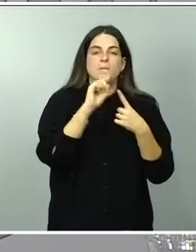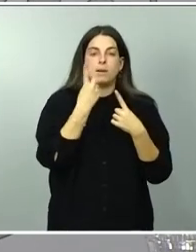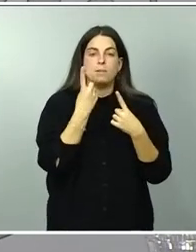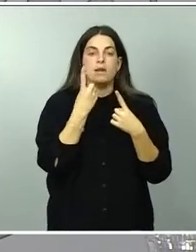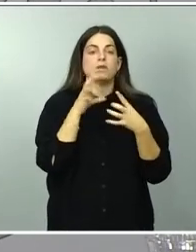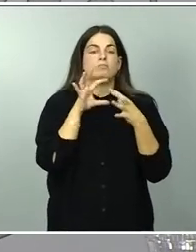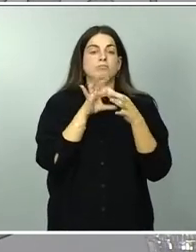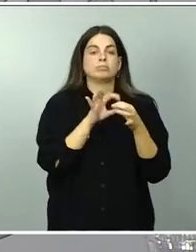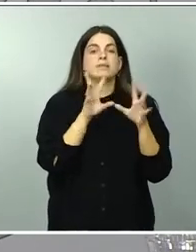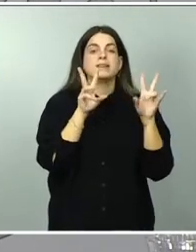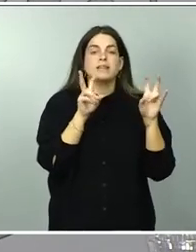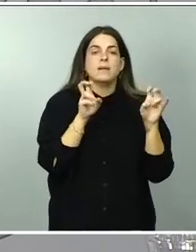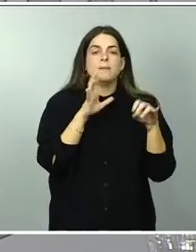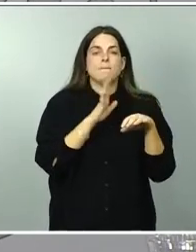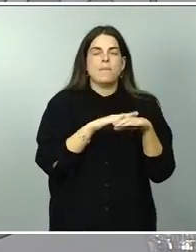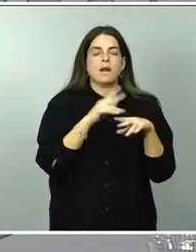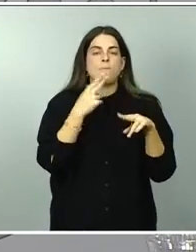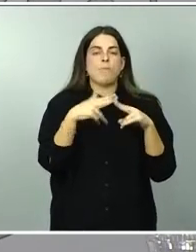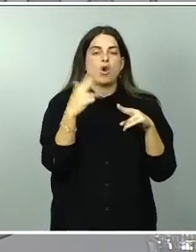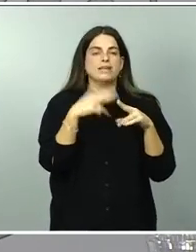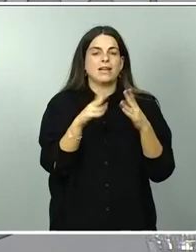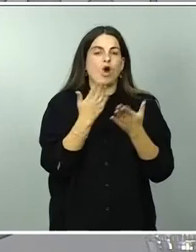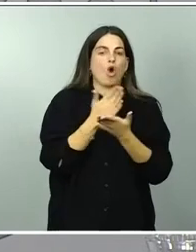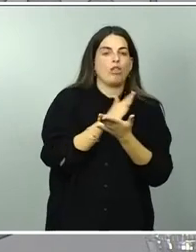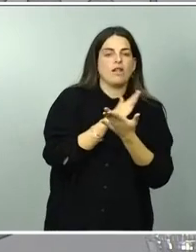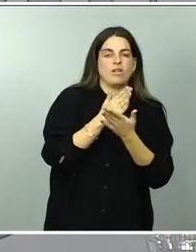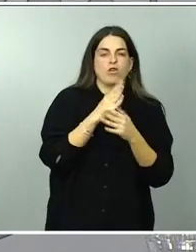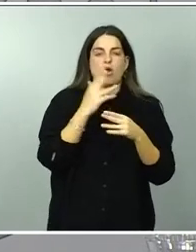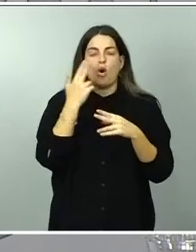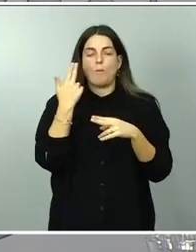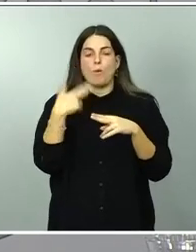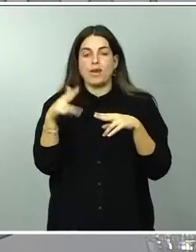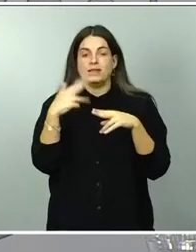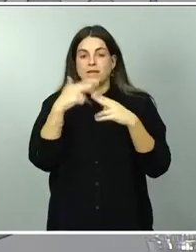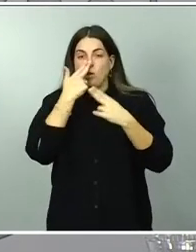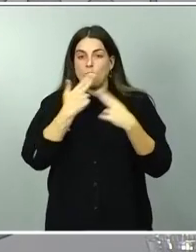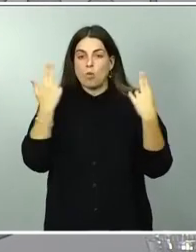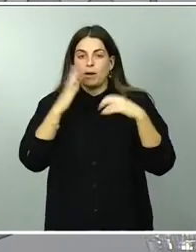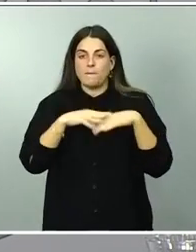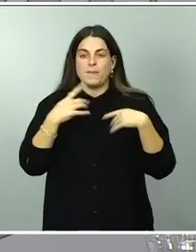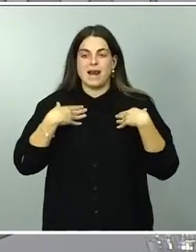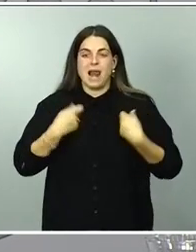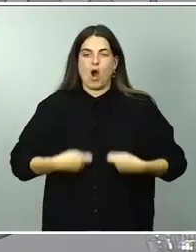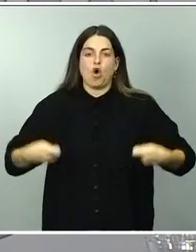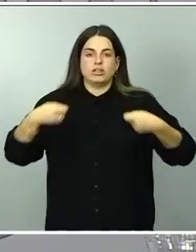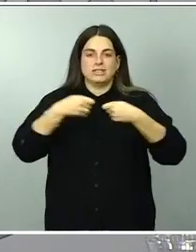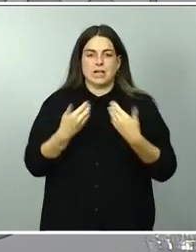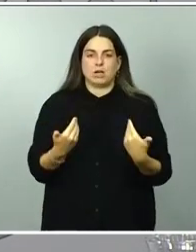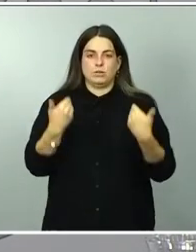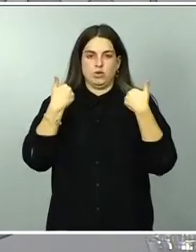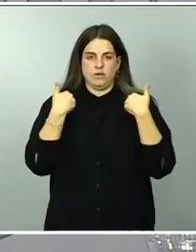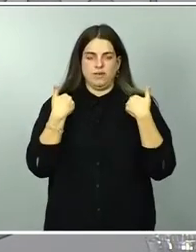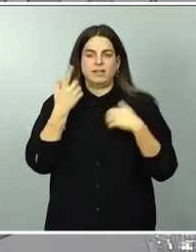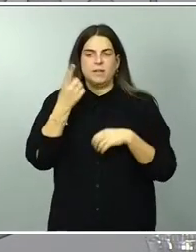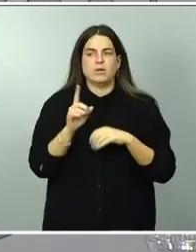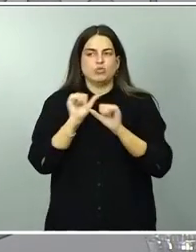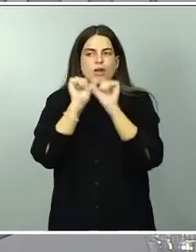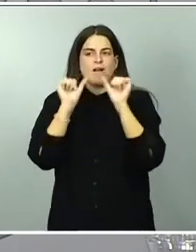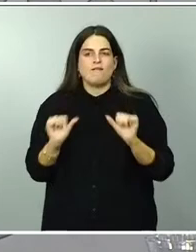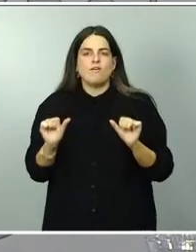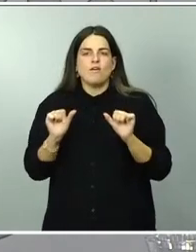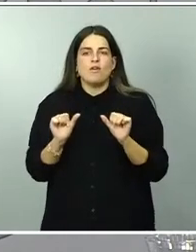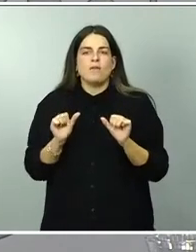políticas de conciliación, con políticas públicas para la corresponsabilidad y también es una forma que va